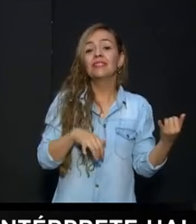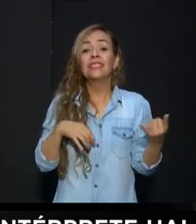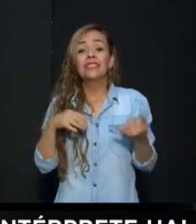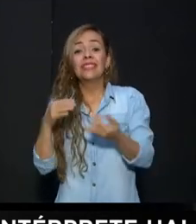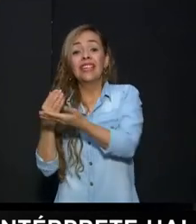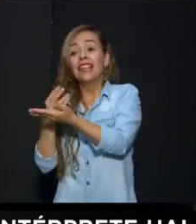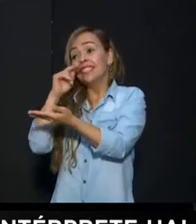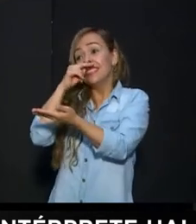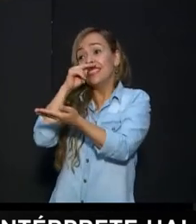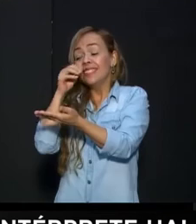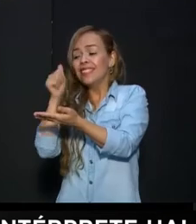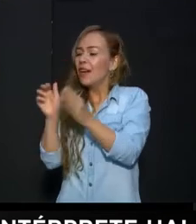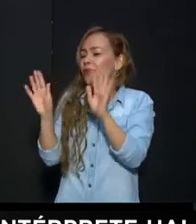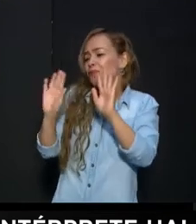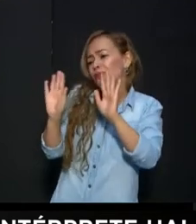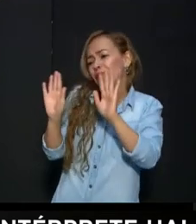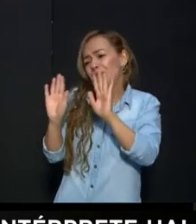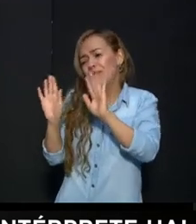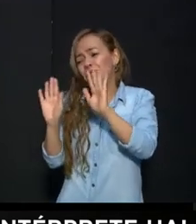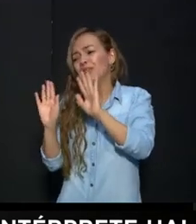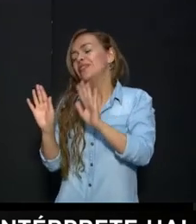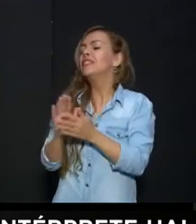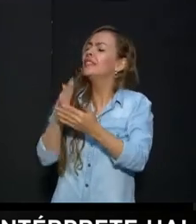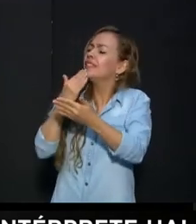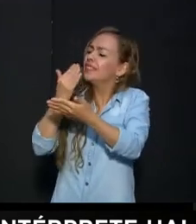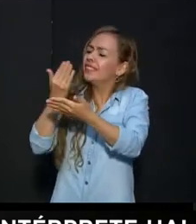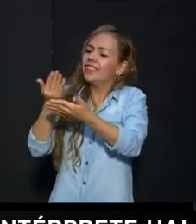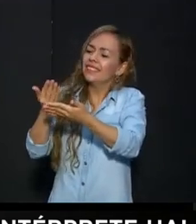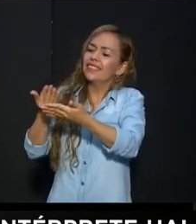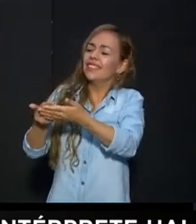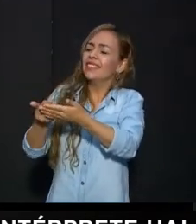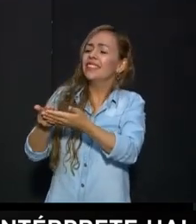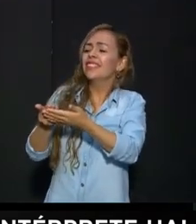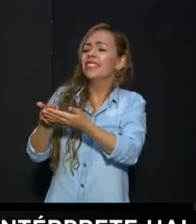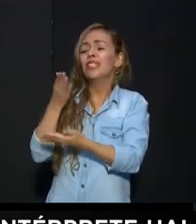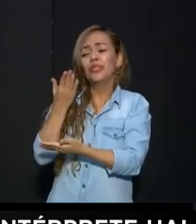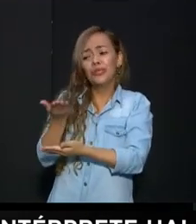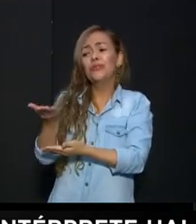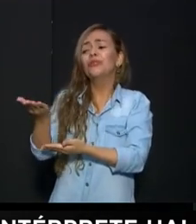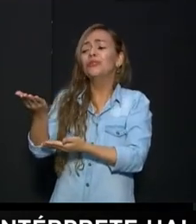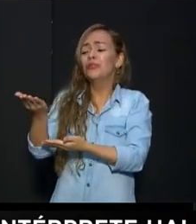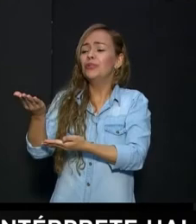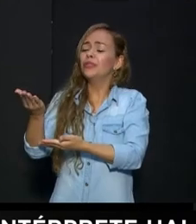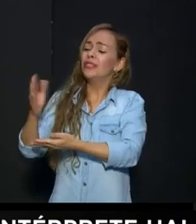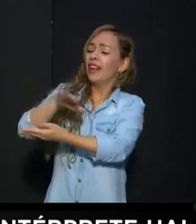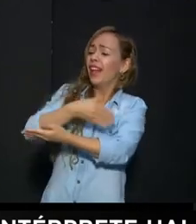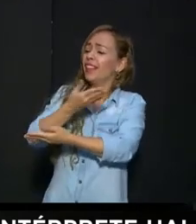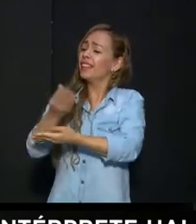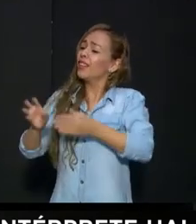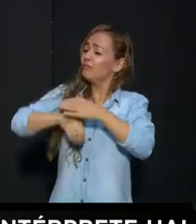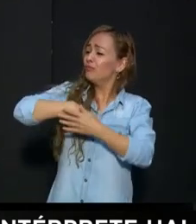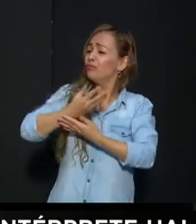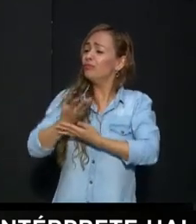Claritza, yo te despido Y también te agradezco Por eso es que este verso Con